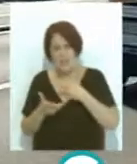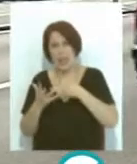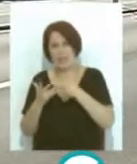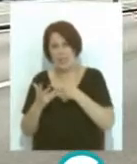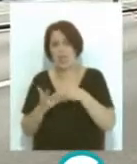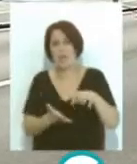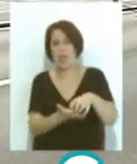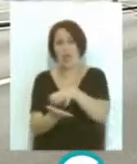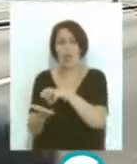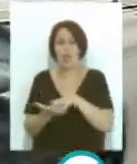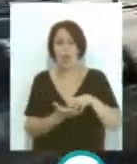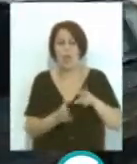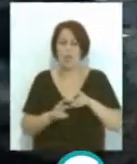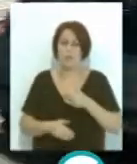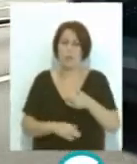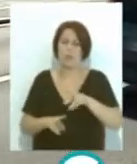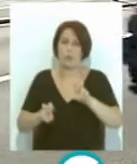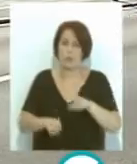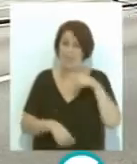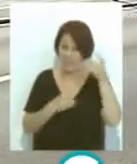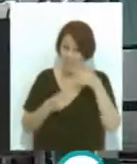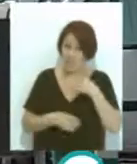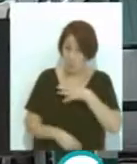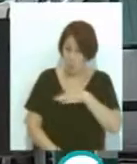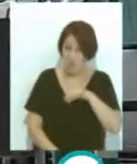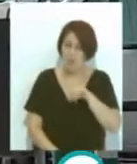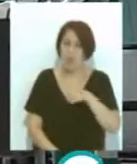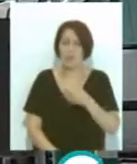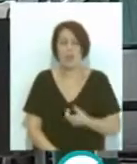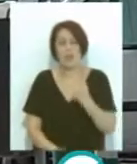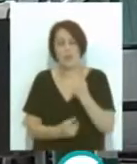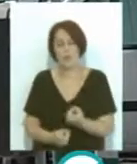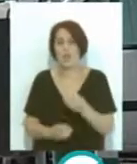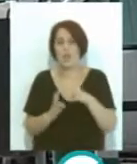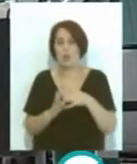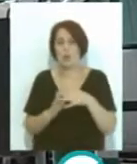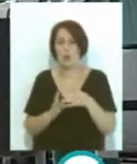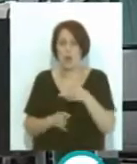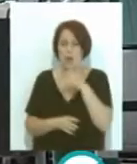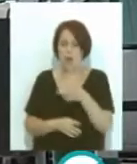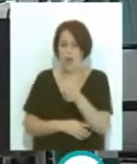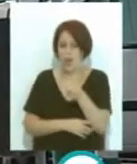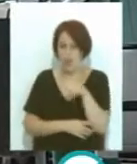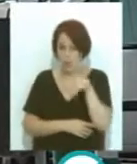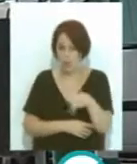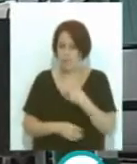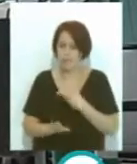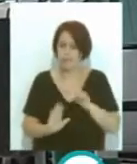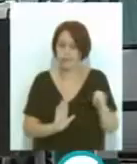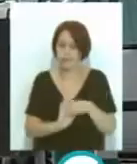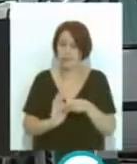administrativos. Para hacer posible estas actividades serán imprescindibles las infraestructuras hidráulicas que se van a instalar